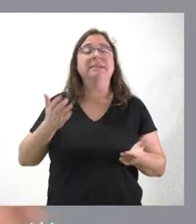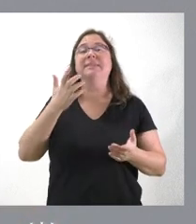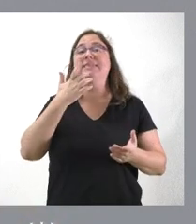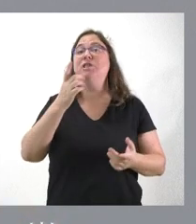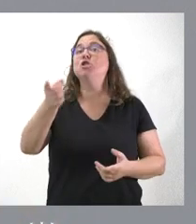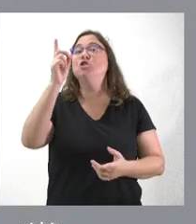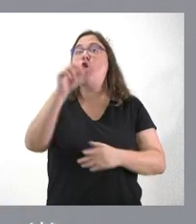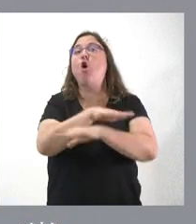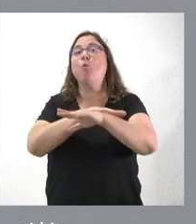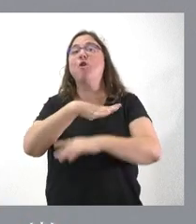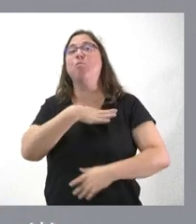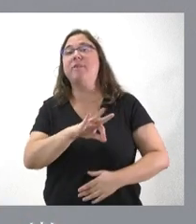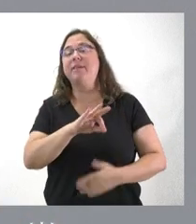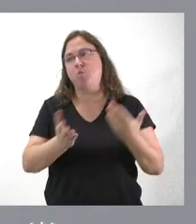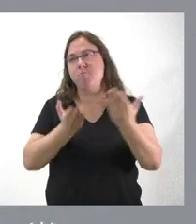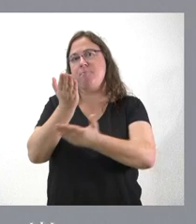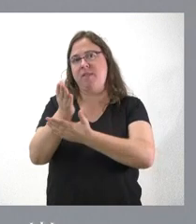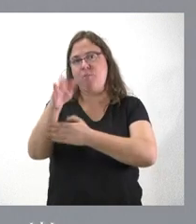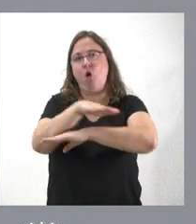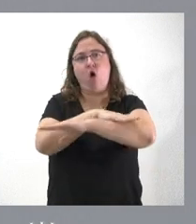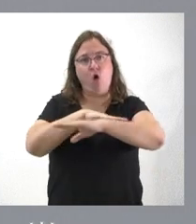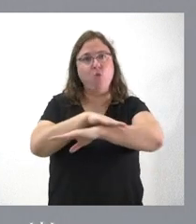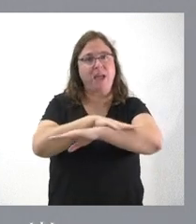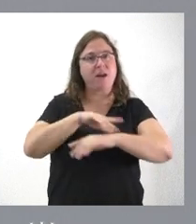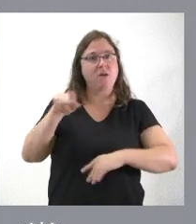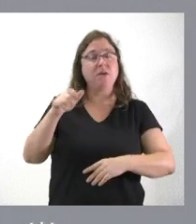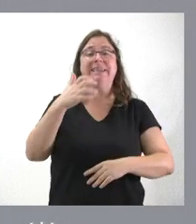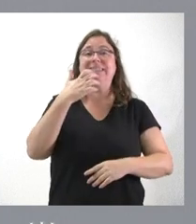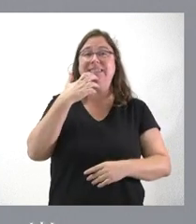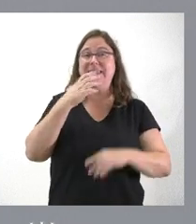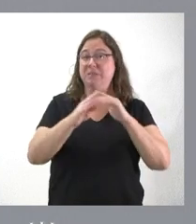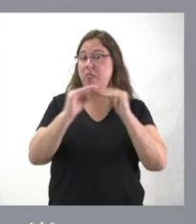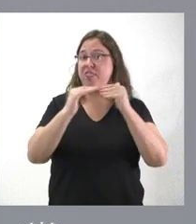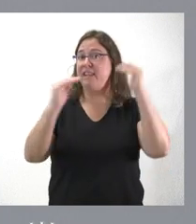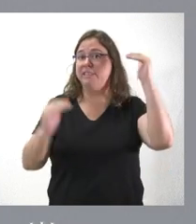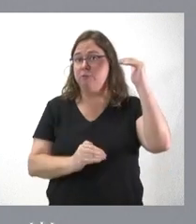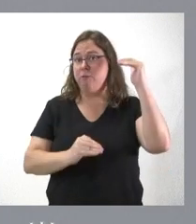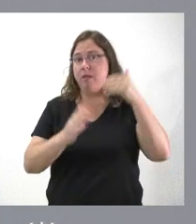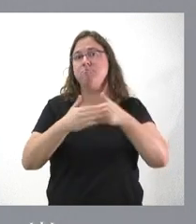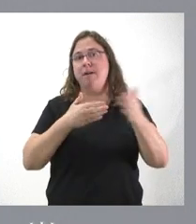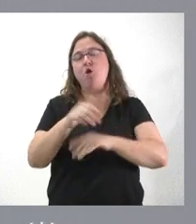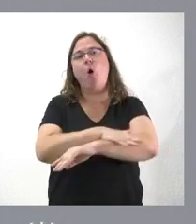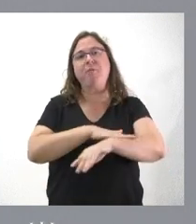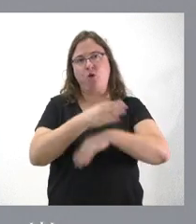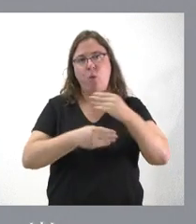únicamente para el Gobierno, pedimos que sea el Gobierno el que, si esta desigualdad se produce, tenga que recurrir.